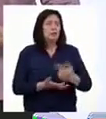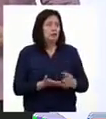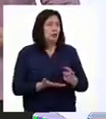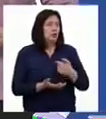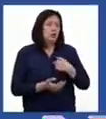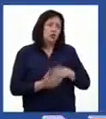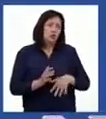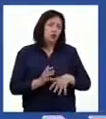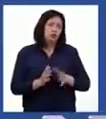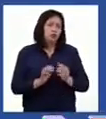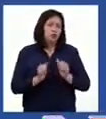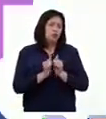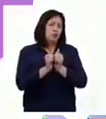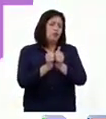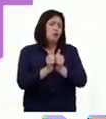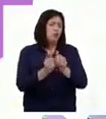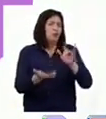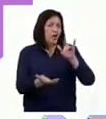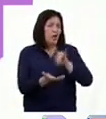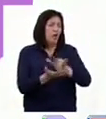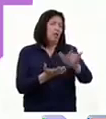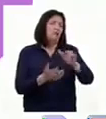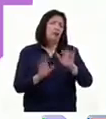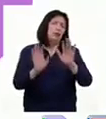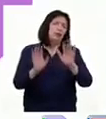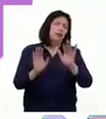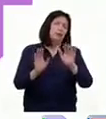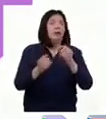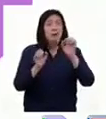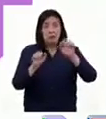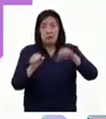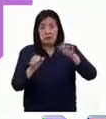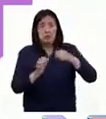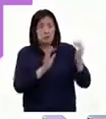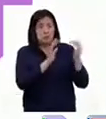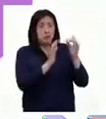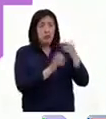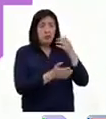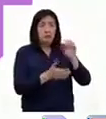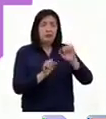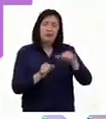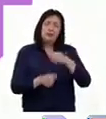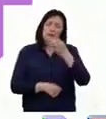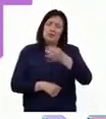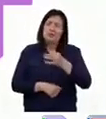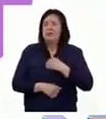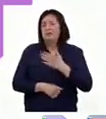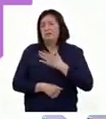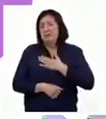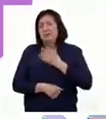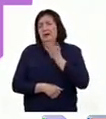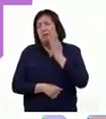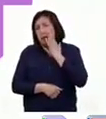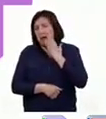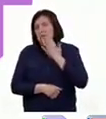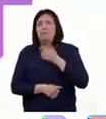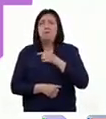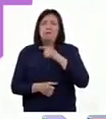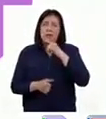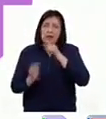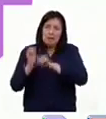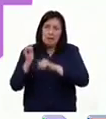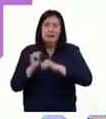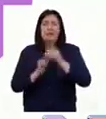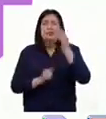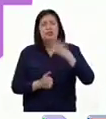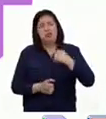fuimos a despedir al aeropuerto y aunque nos comuniquemos muy seguido, la verdad es que mi mamá, mi hermana mayor y